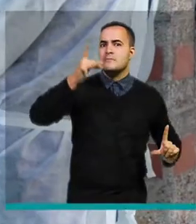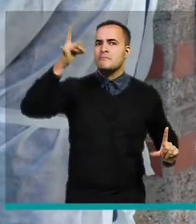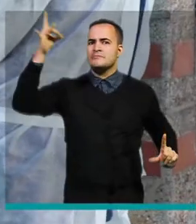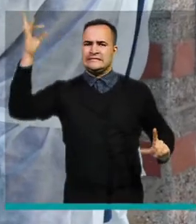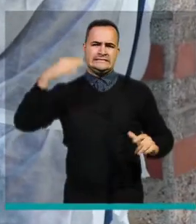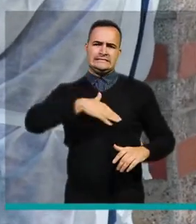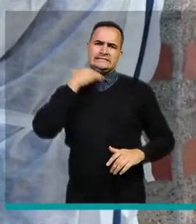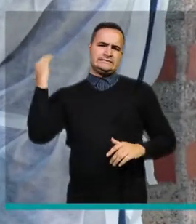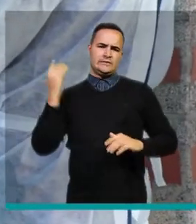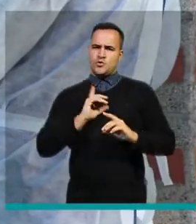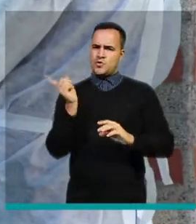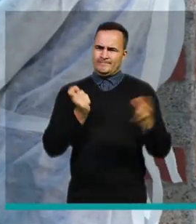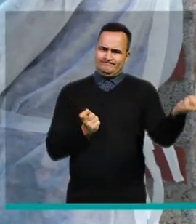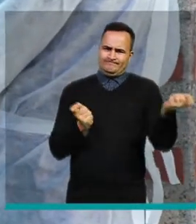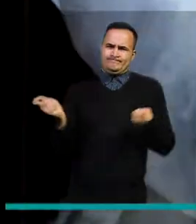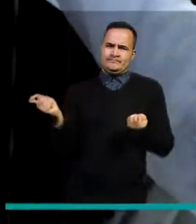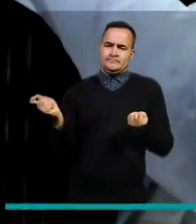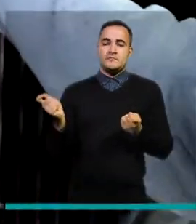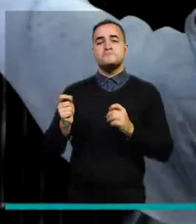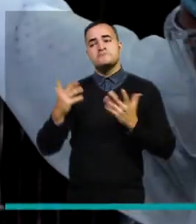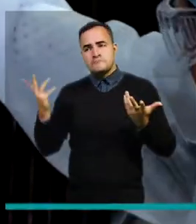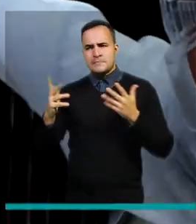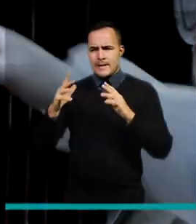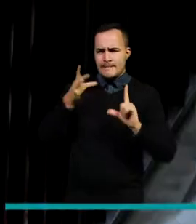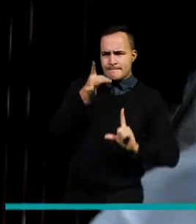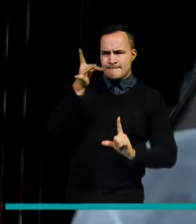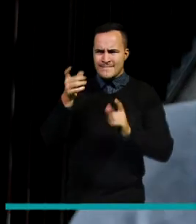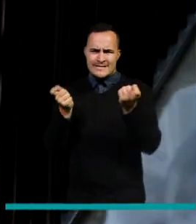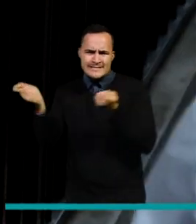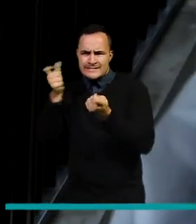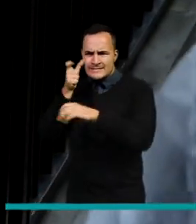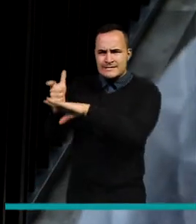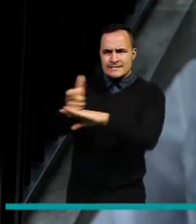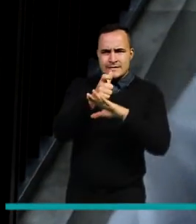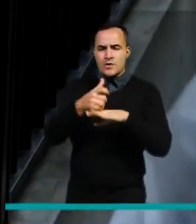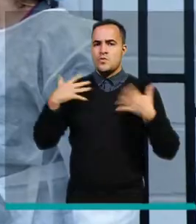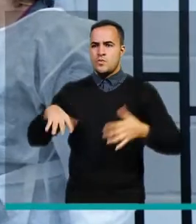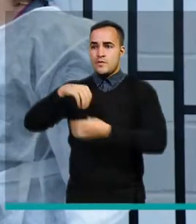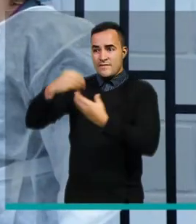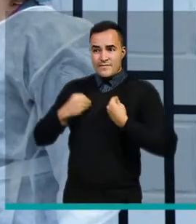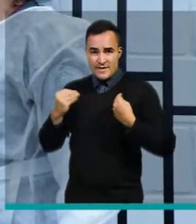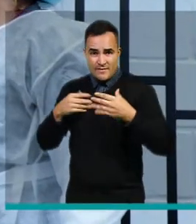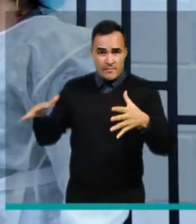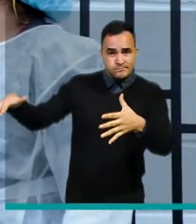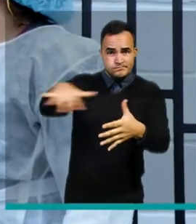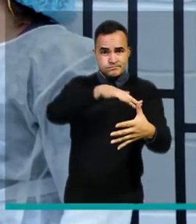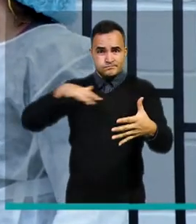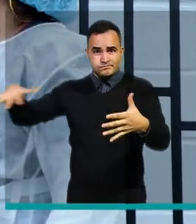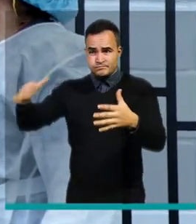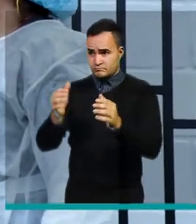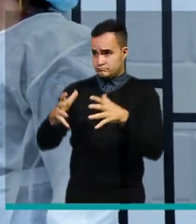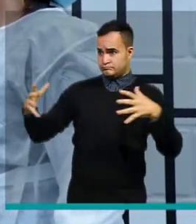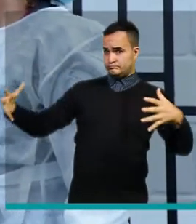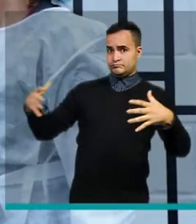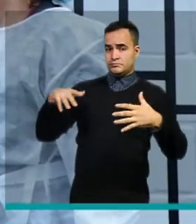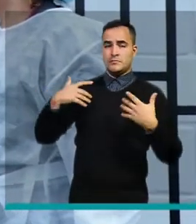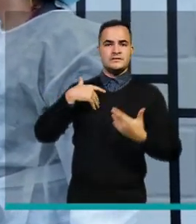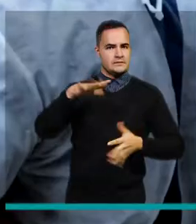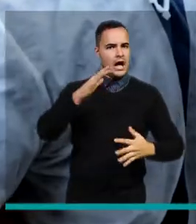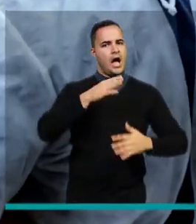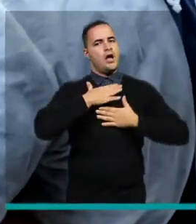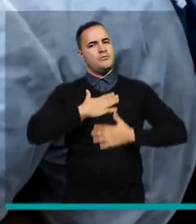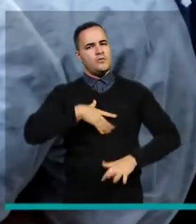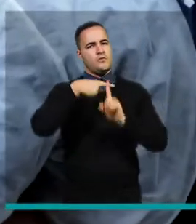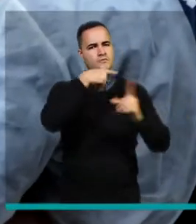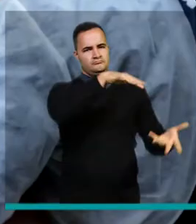manera desmesurada. Durante esta medida, los 176.000 habitantes se han beneficiado de una serie de ayudas